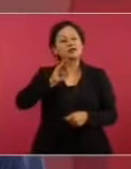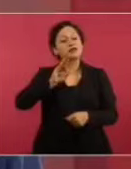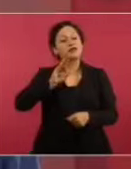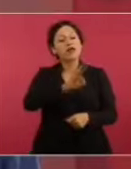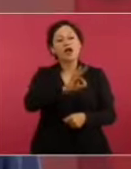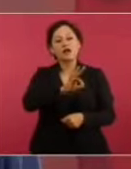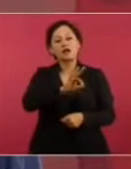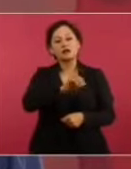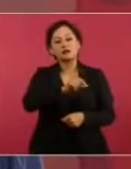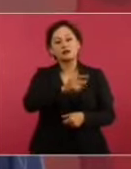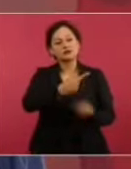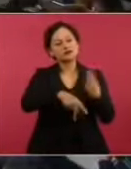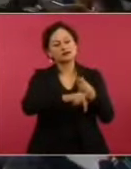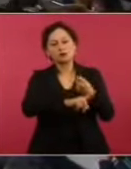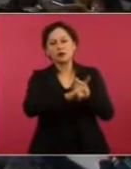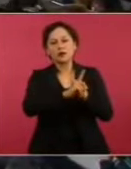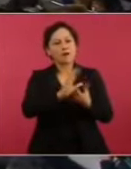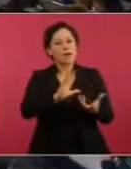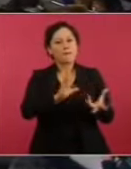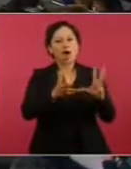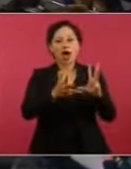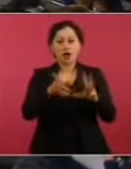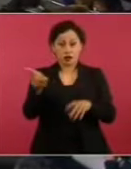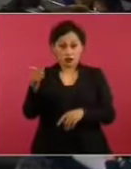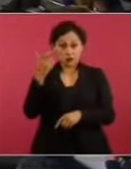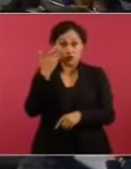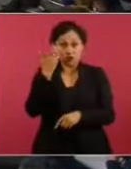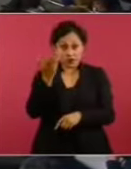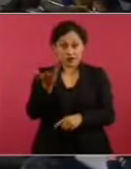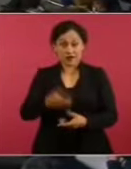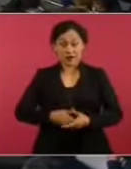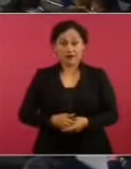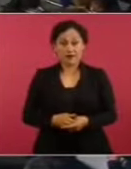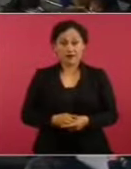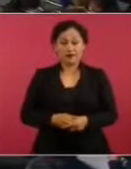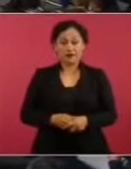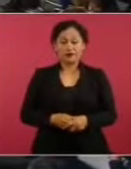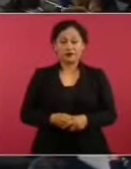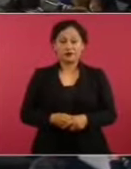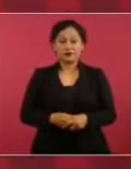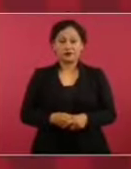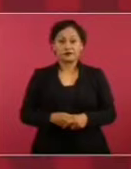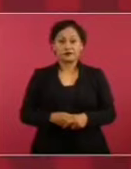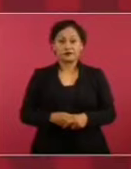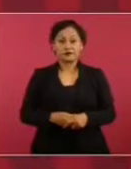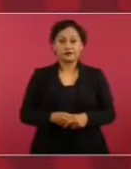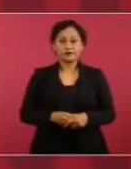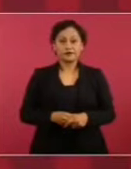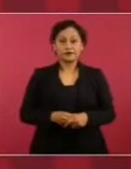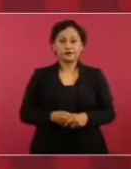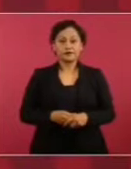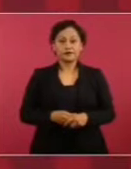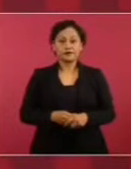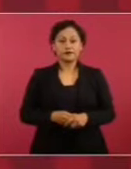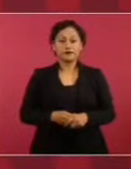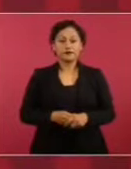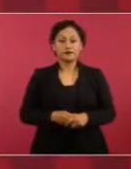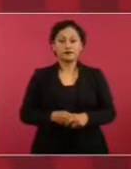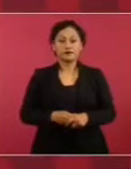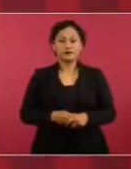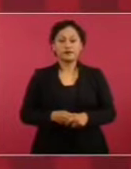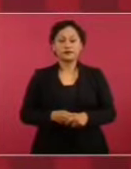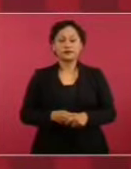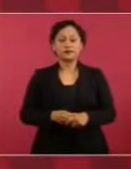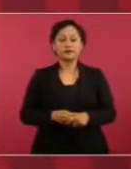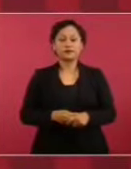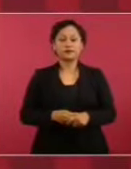vivir